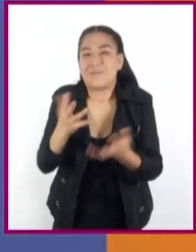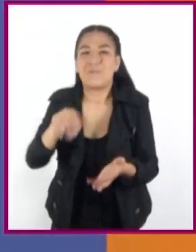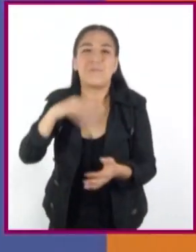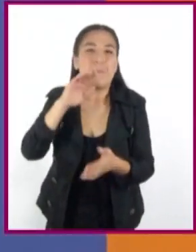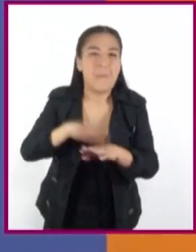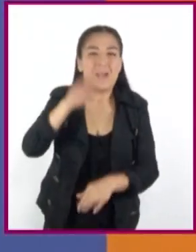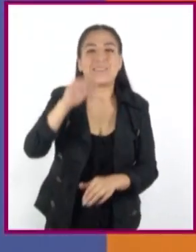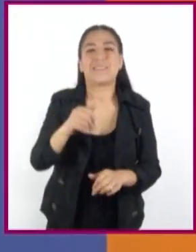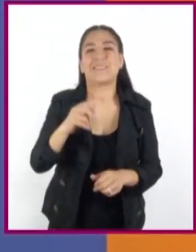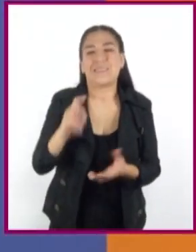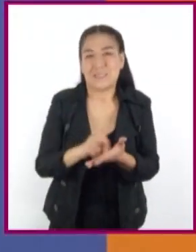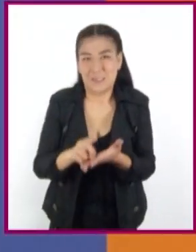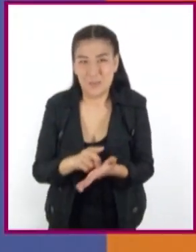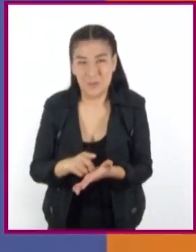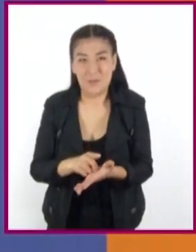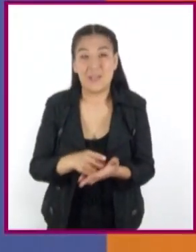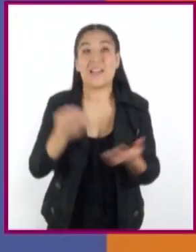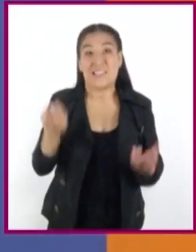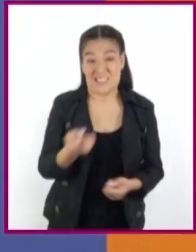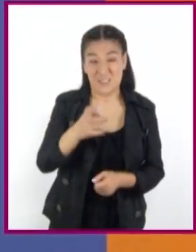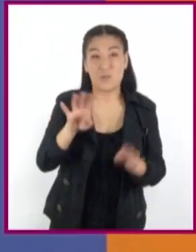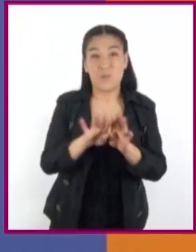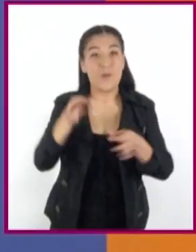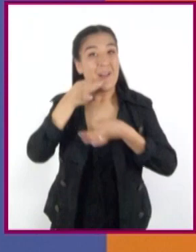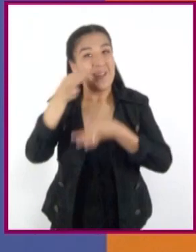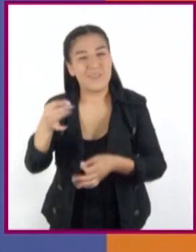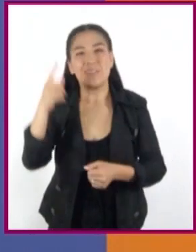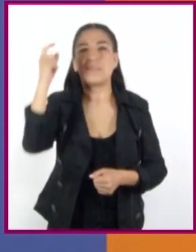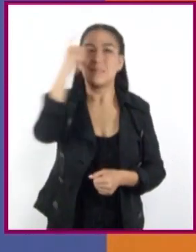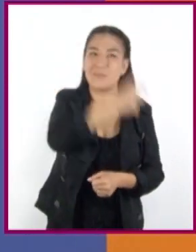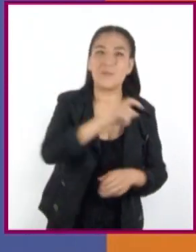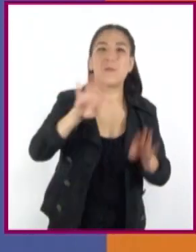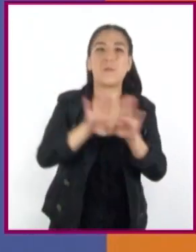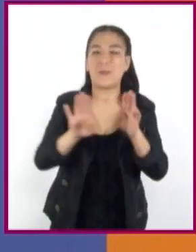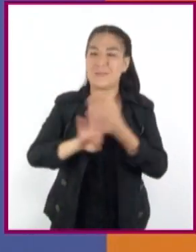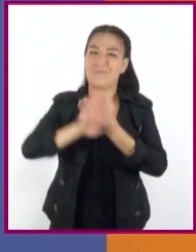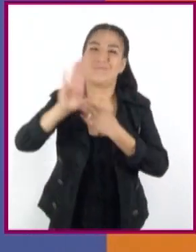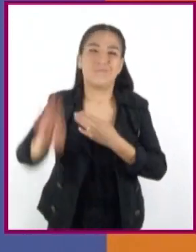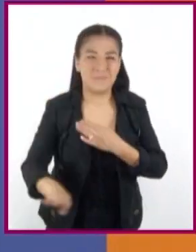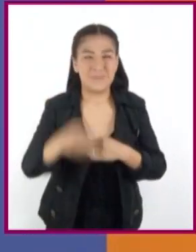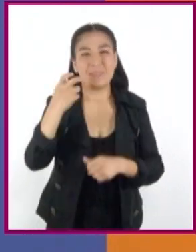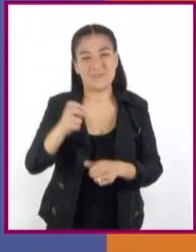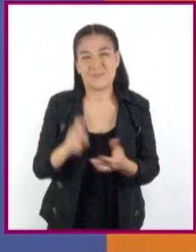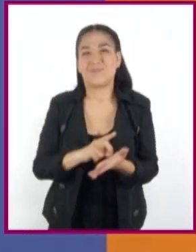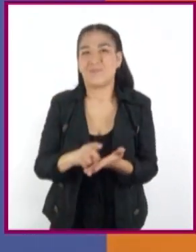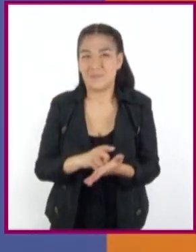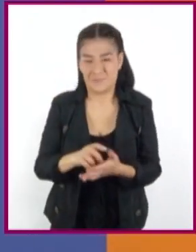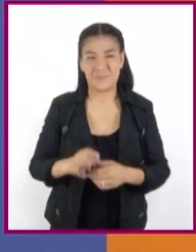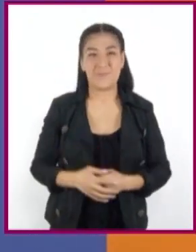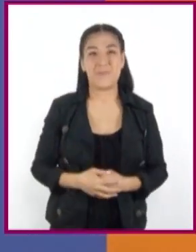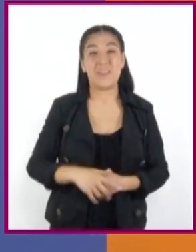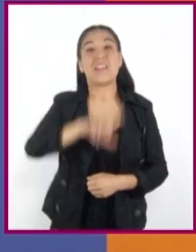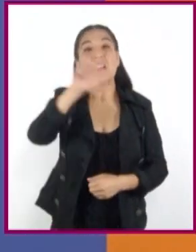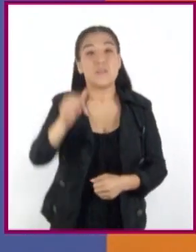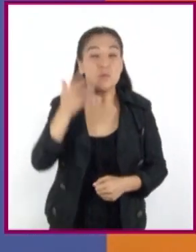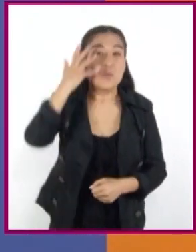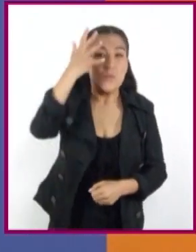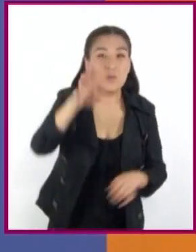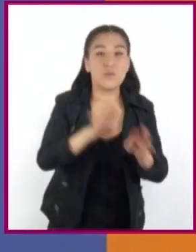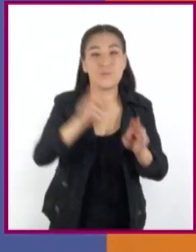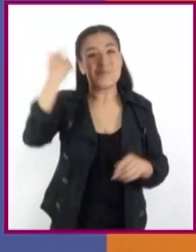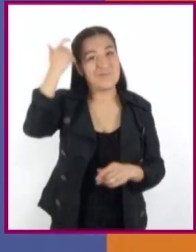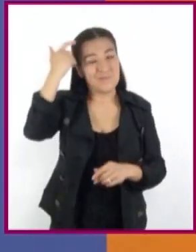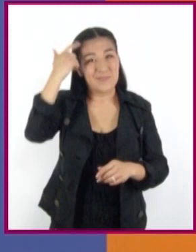La adicción provoca que sea difícil intentar dejar de consumir dichas sustancias. Provocan alteraciones